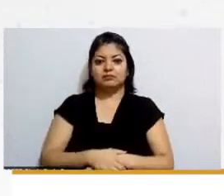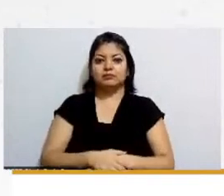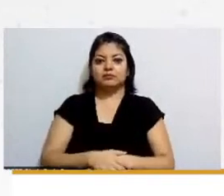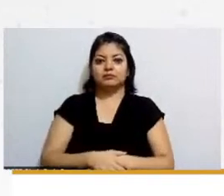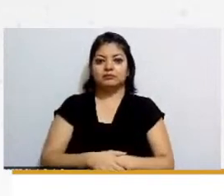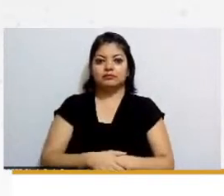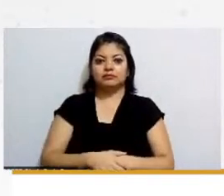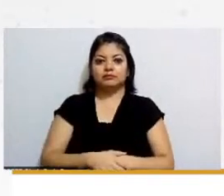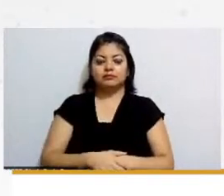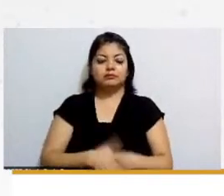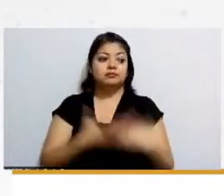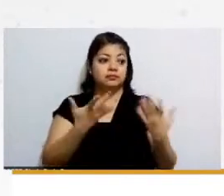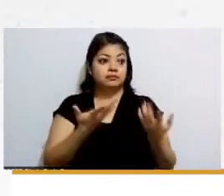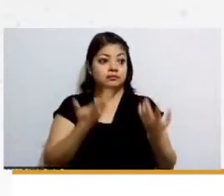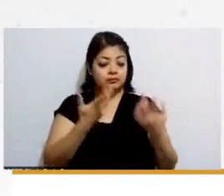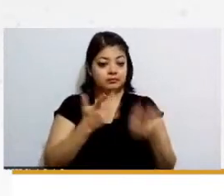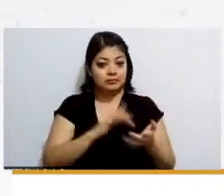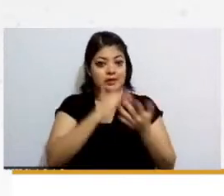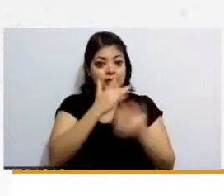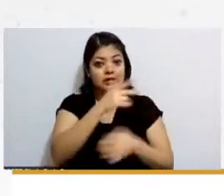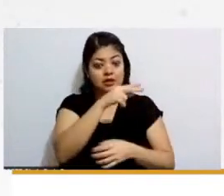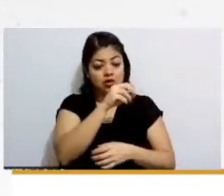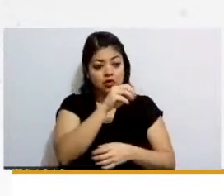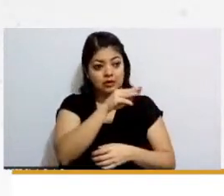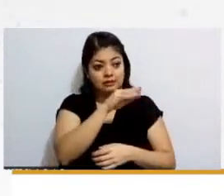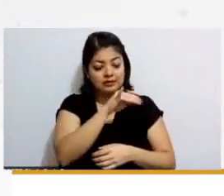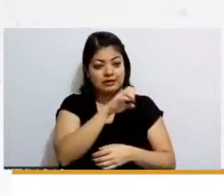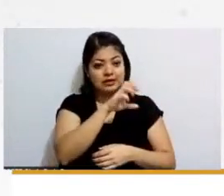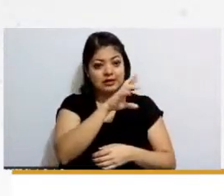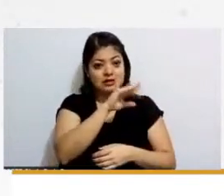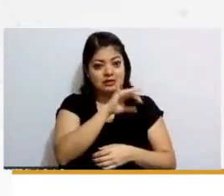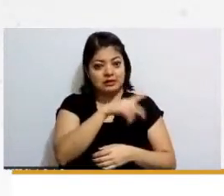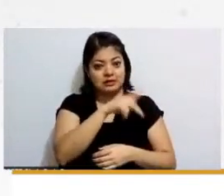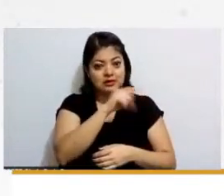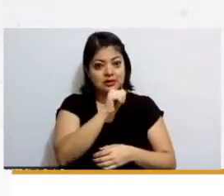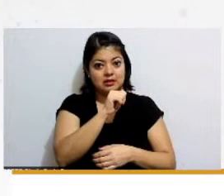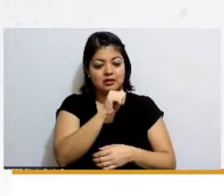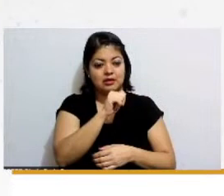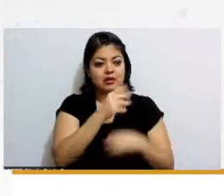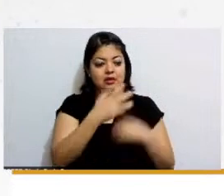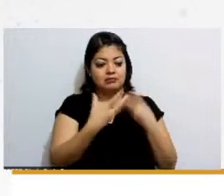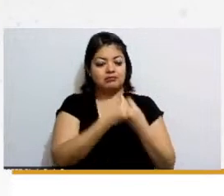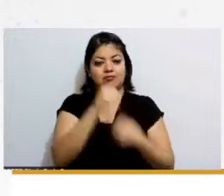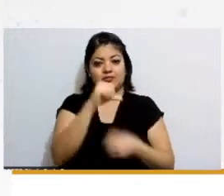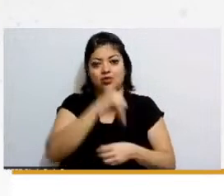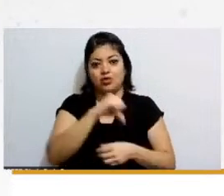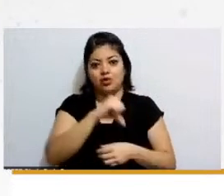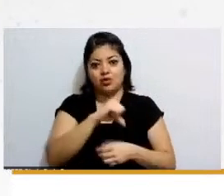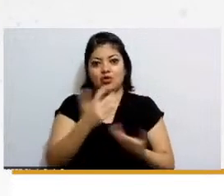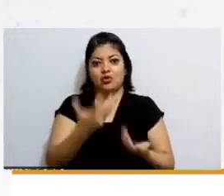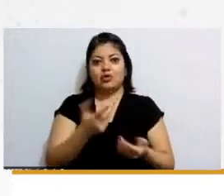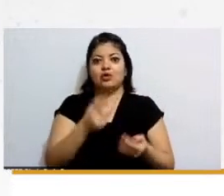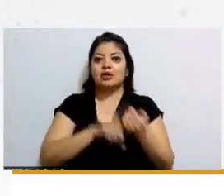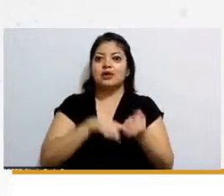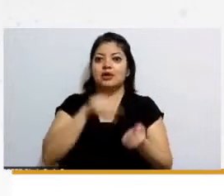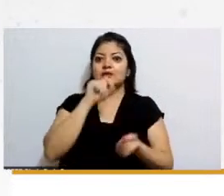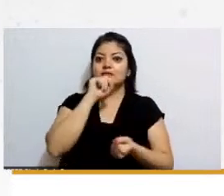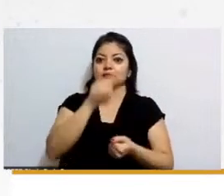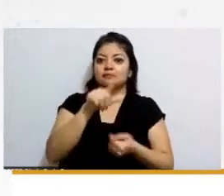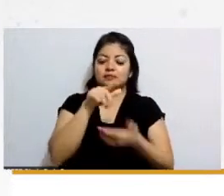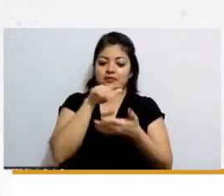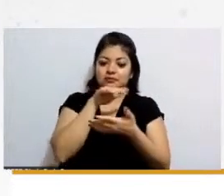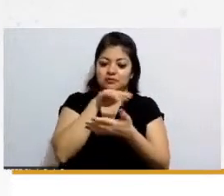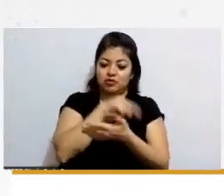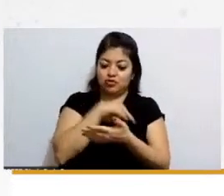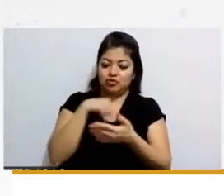muchísimas gracias a Noemi y a Erika por acompañarnos esta tarde por leer junto con nosotras